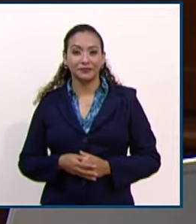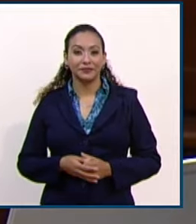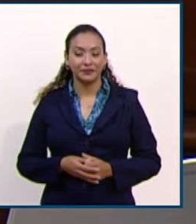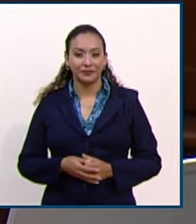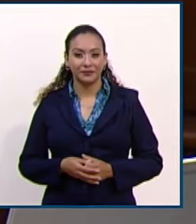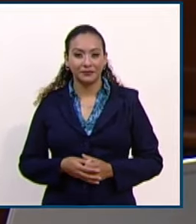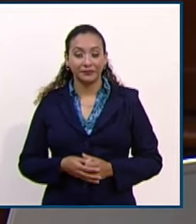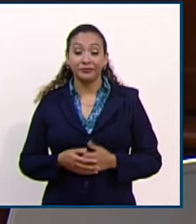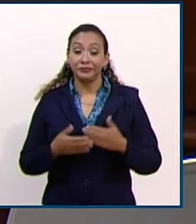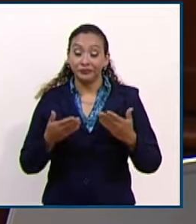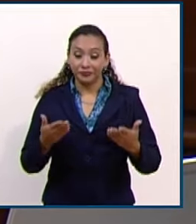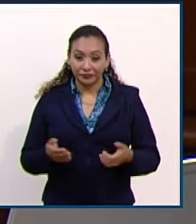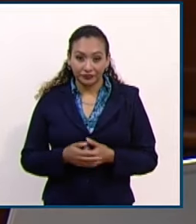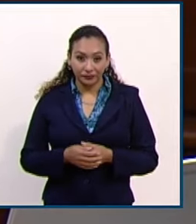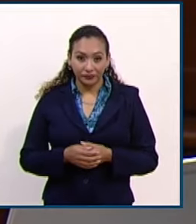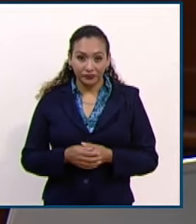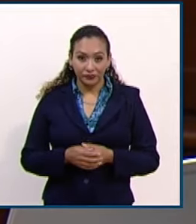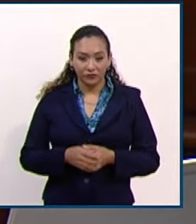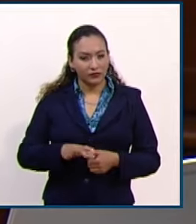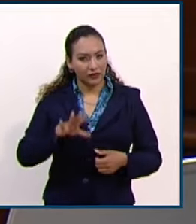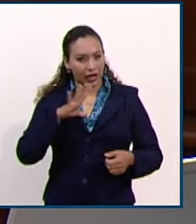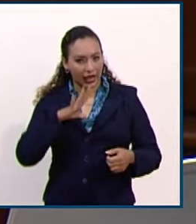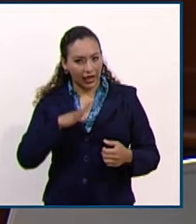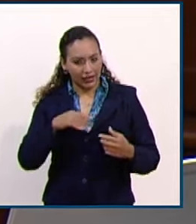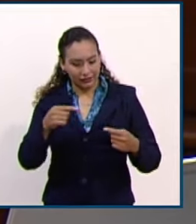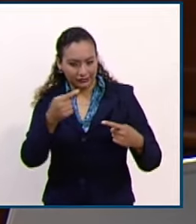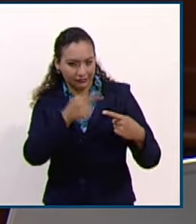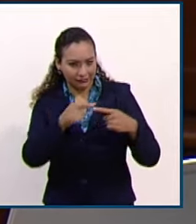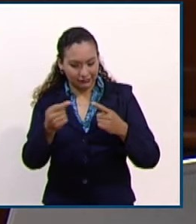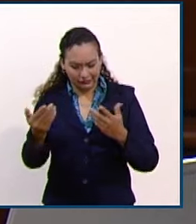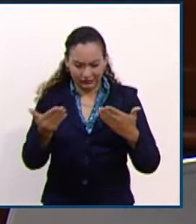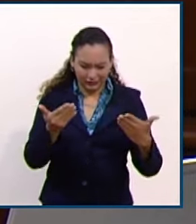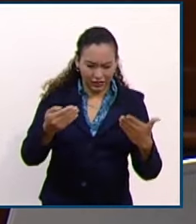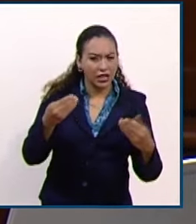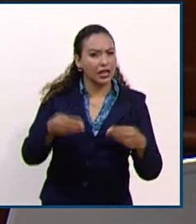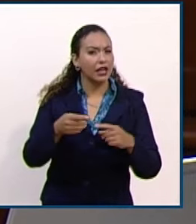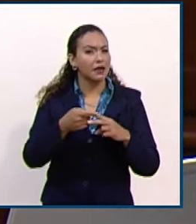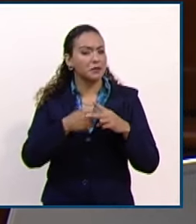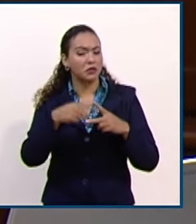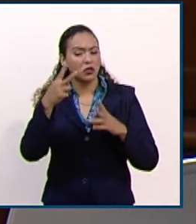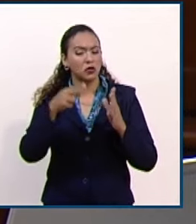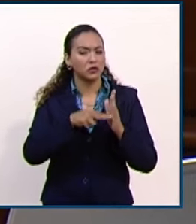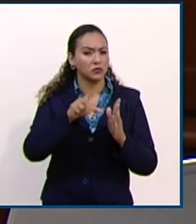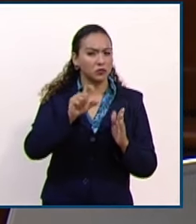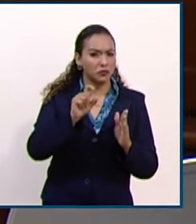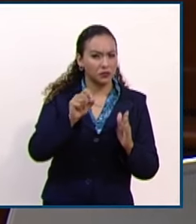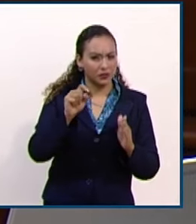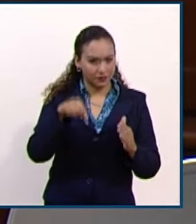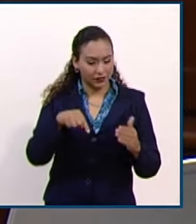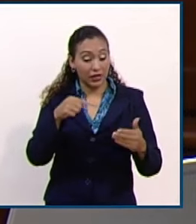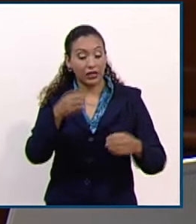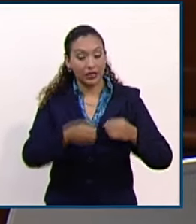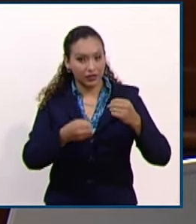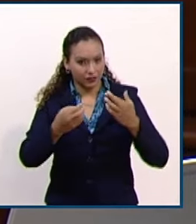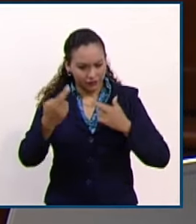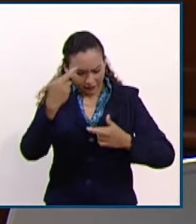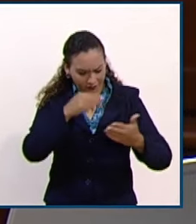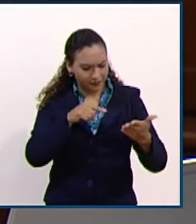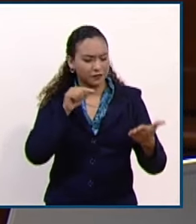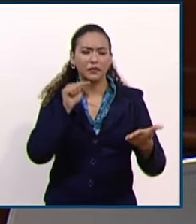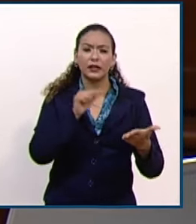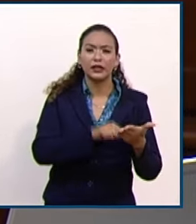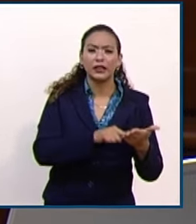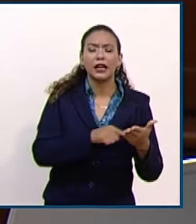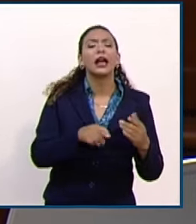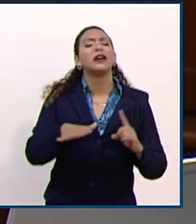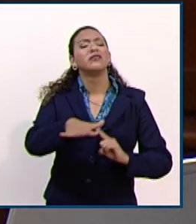En relación con los diversos acuerdos que emitió en el 2020 este Tribunal Pleno, en atención a las